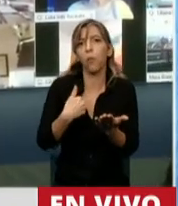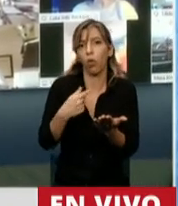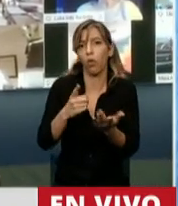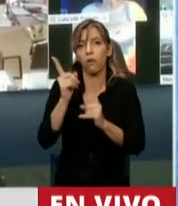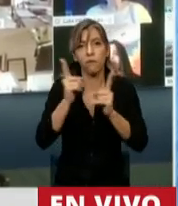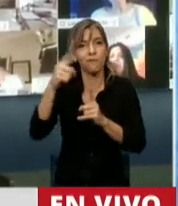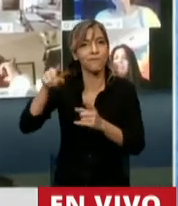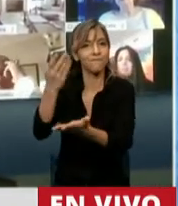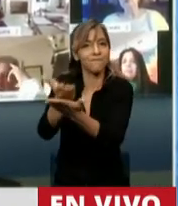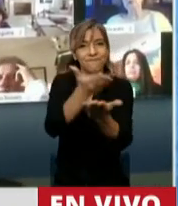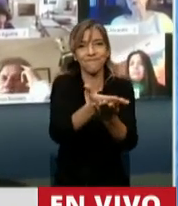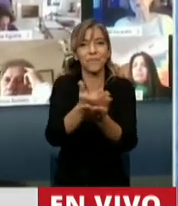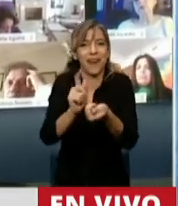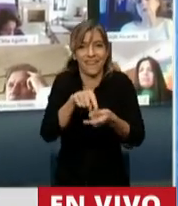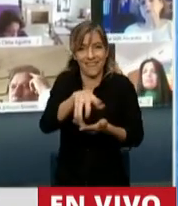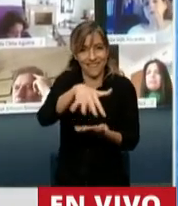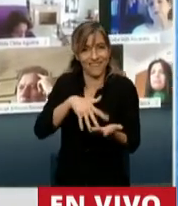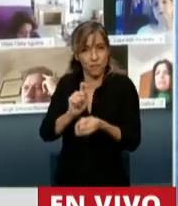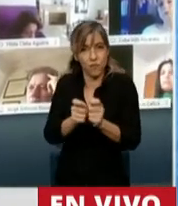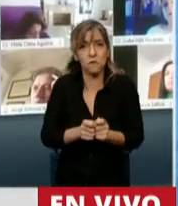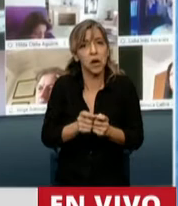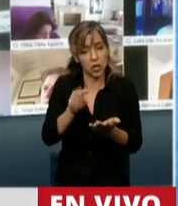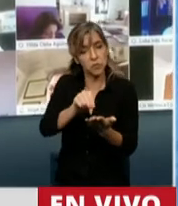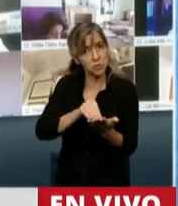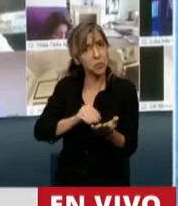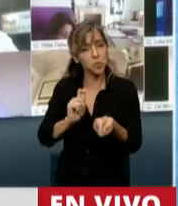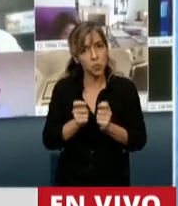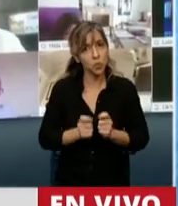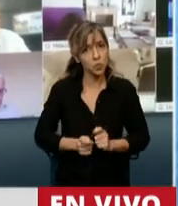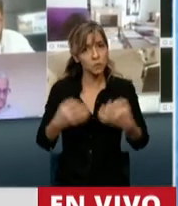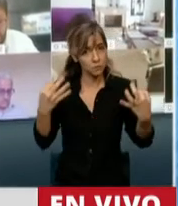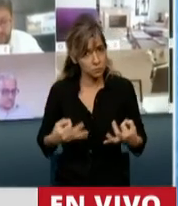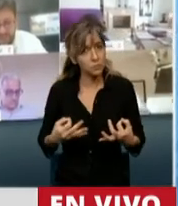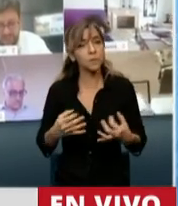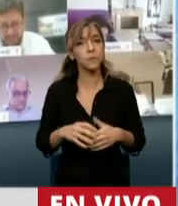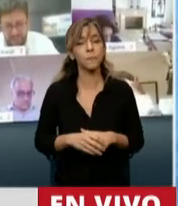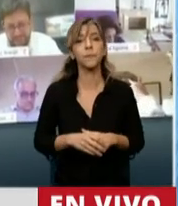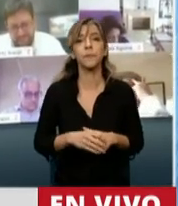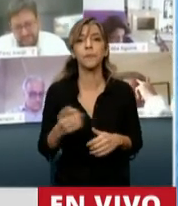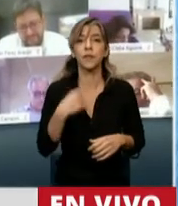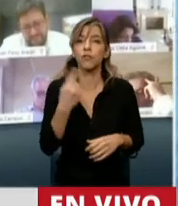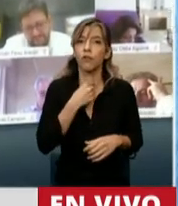propusimos, pero vamos concretamente a referirnos al traje de medida.